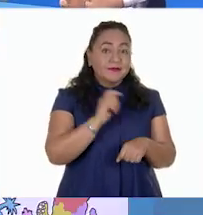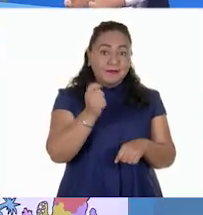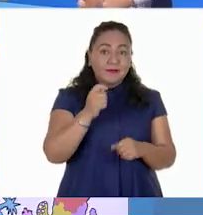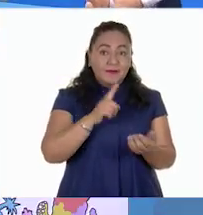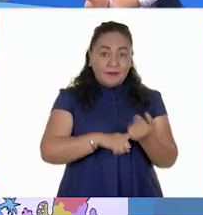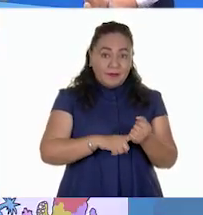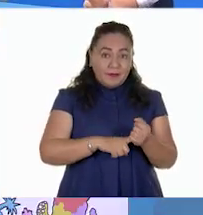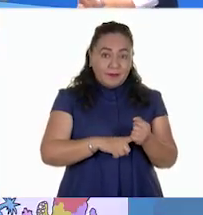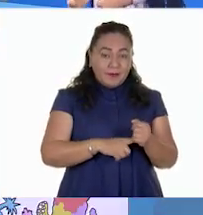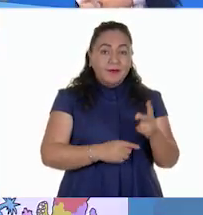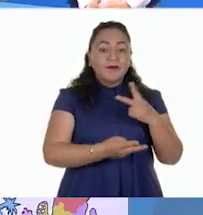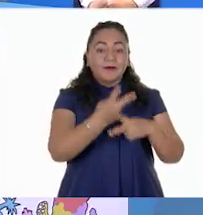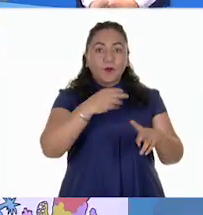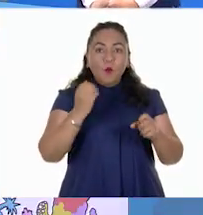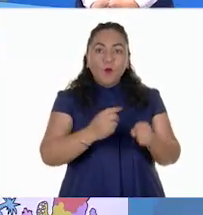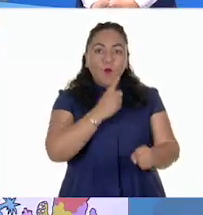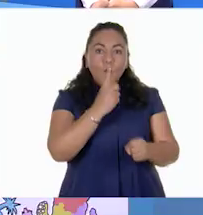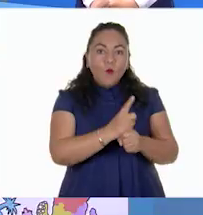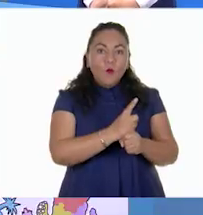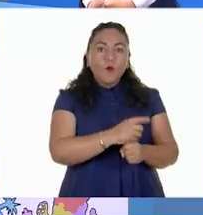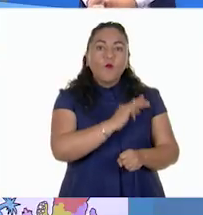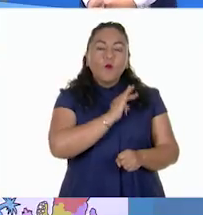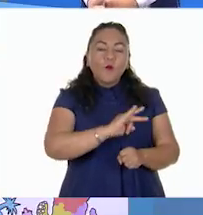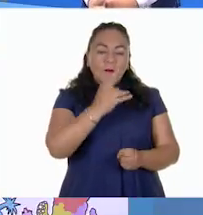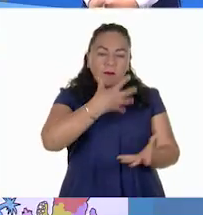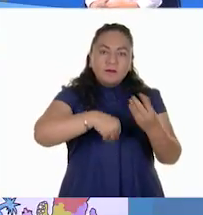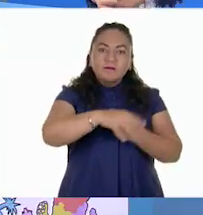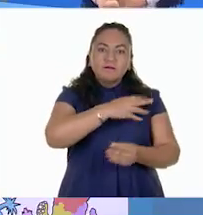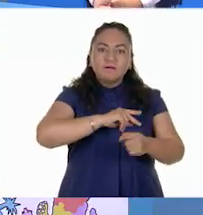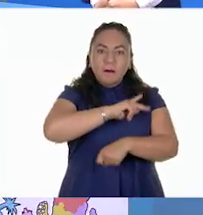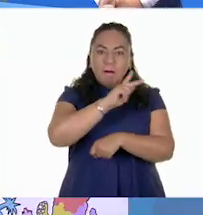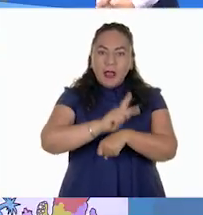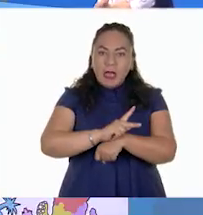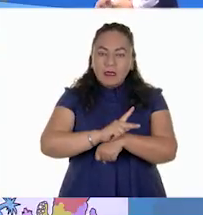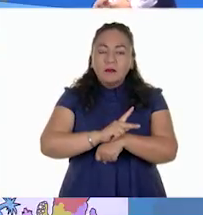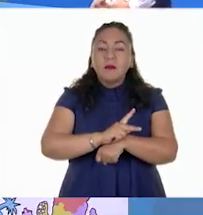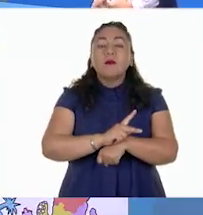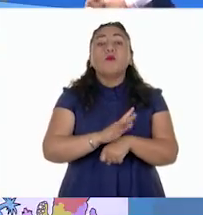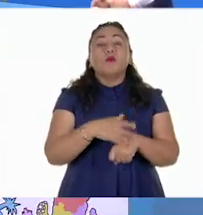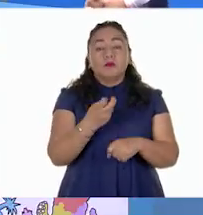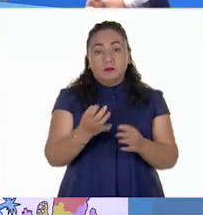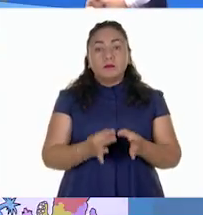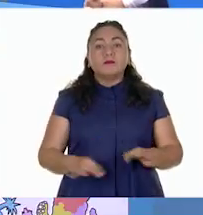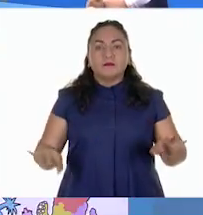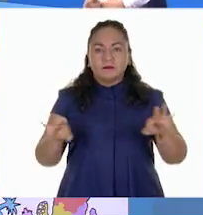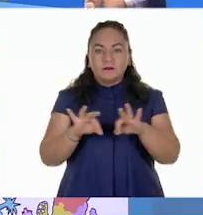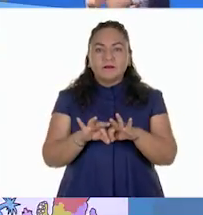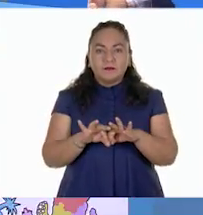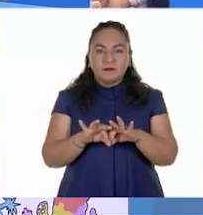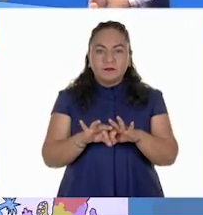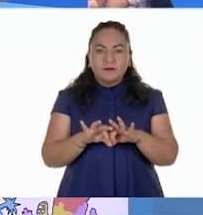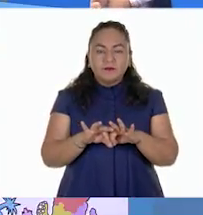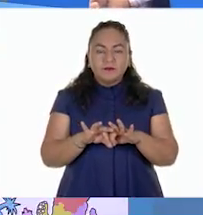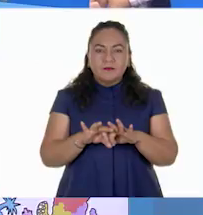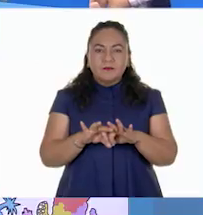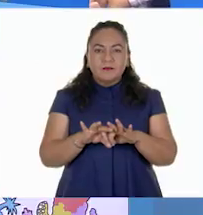pesquera genera oportunidades de desarrollo económico para los países, por lo que es muy importante...